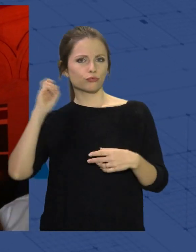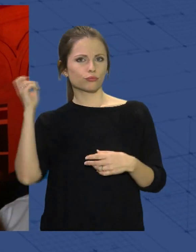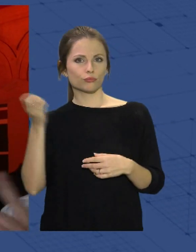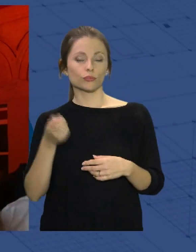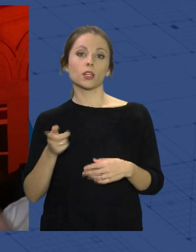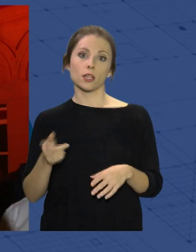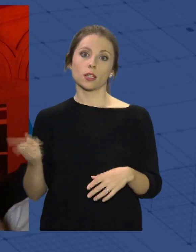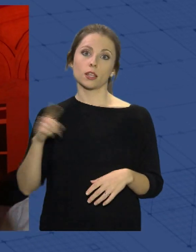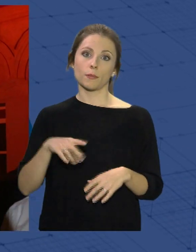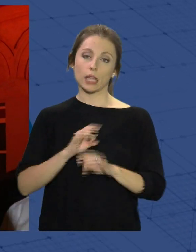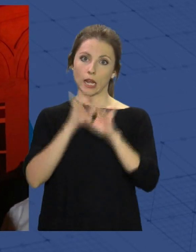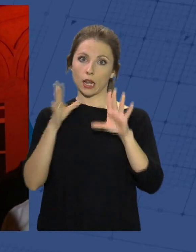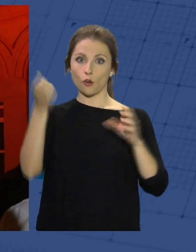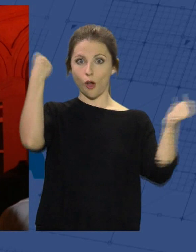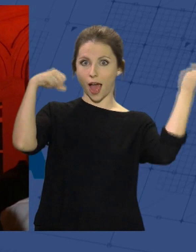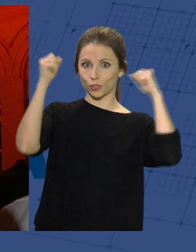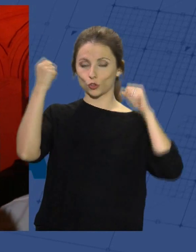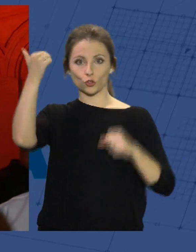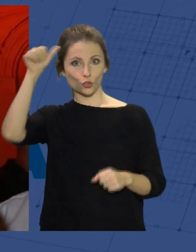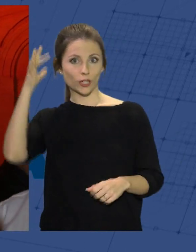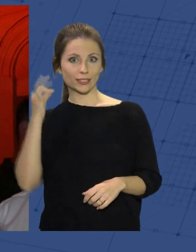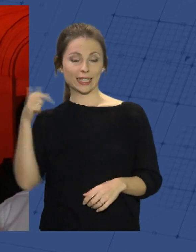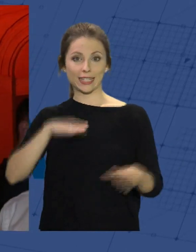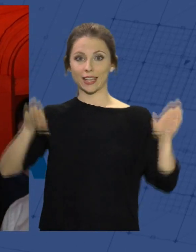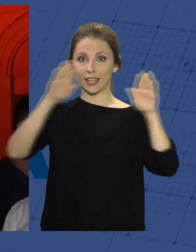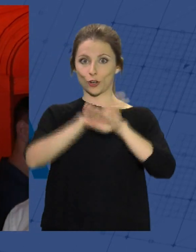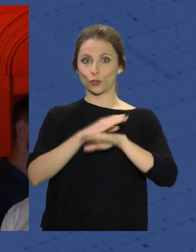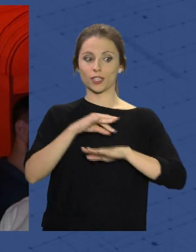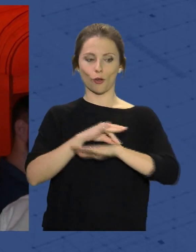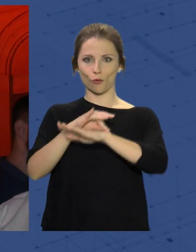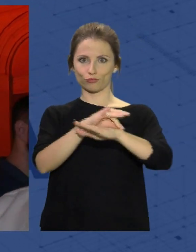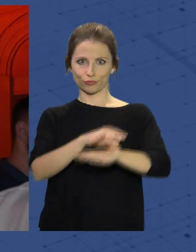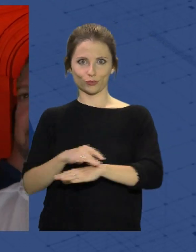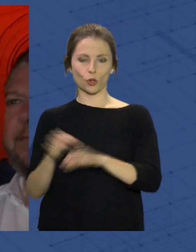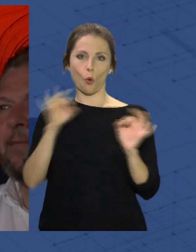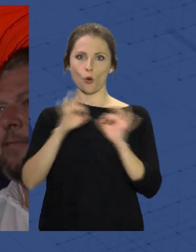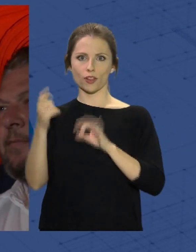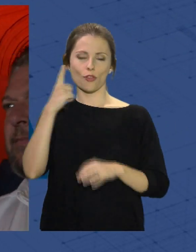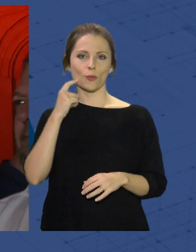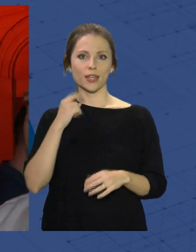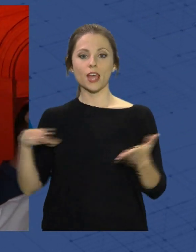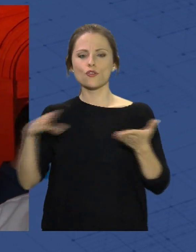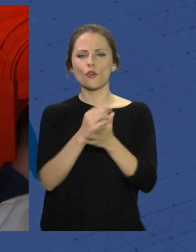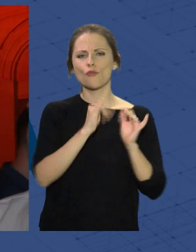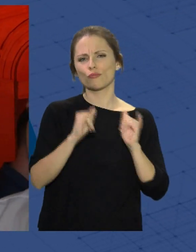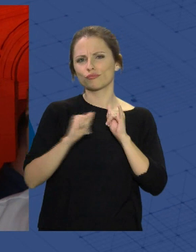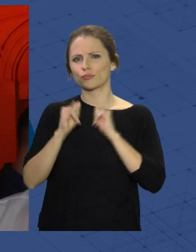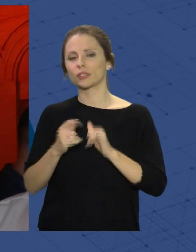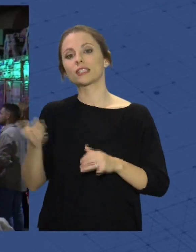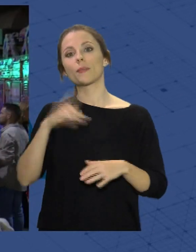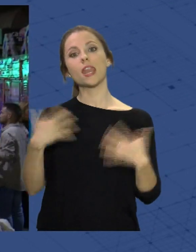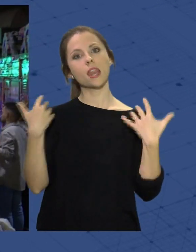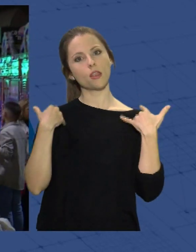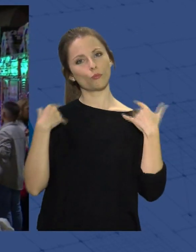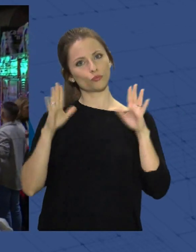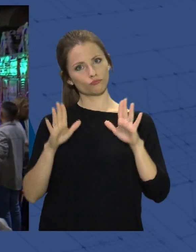por supuesto, a todos nosotros, actores y actrices que van a estar esta noche dinamizando Almería, que se lo pase todo el mundo muy bien y, por supuesto, con responsabilidad.